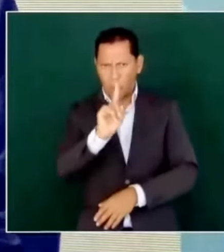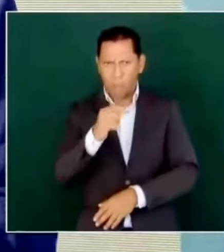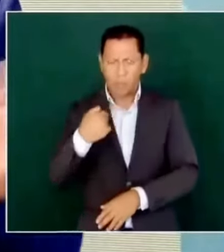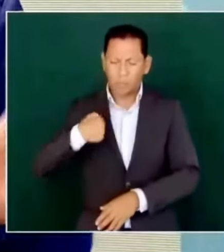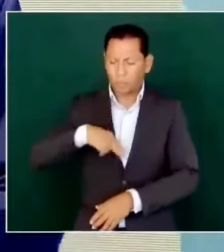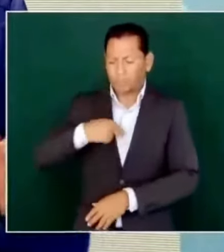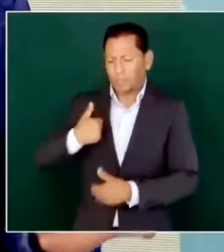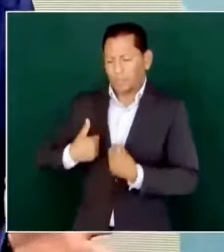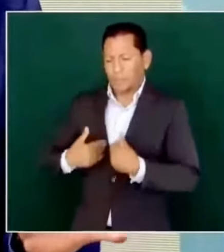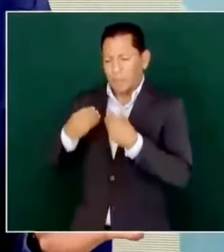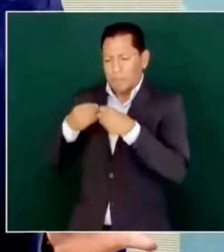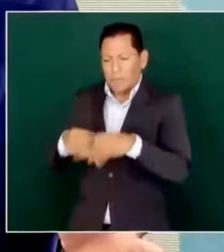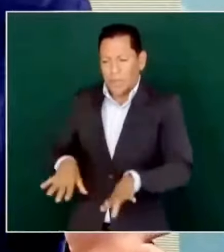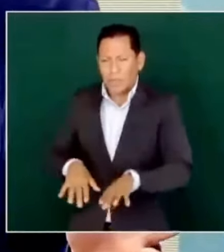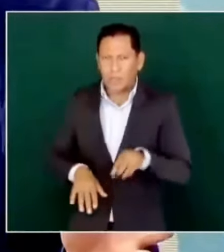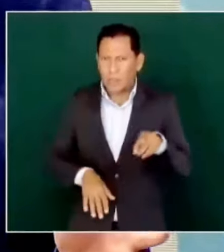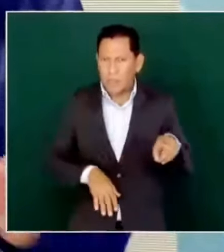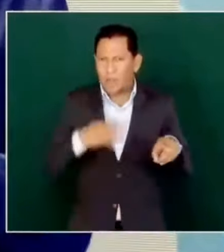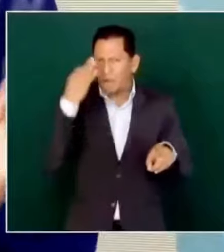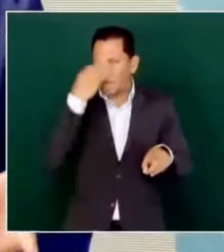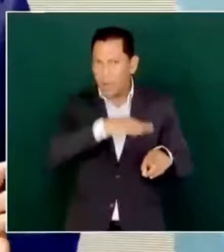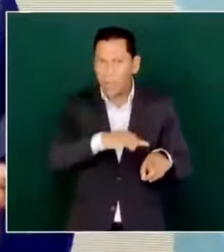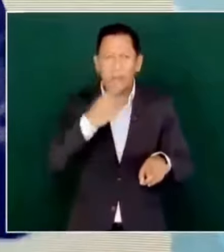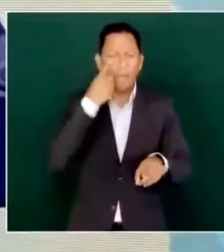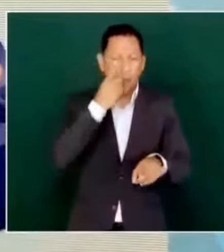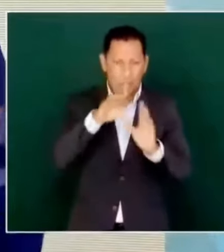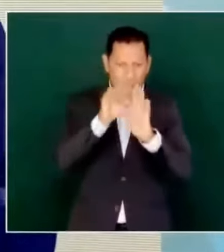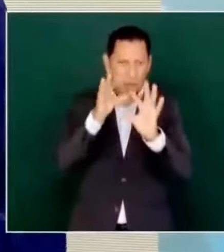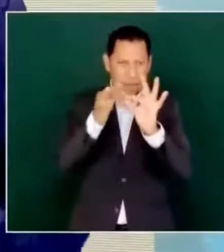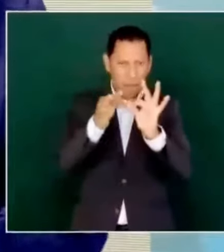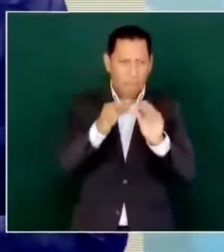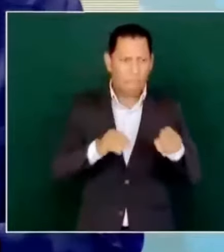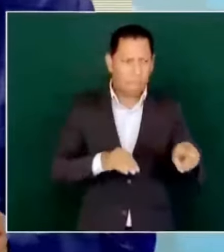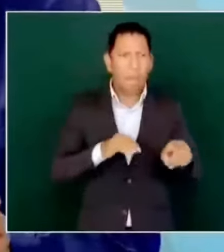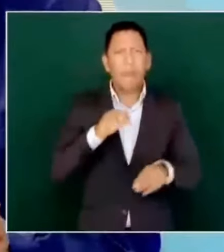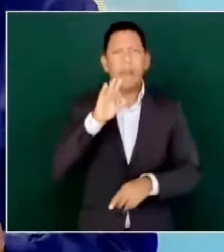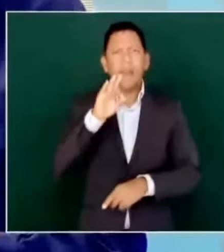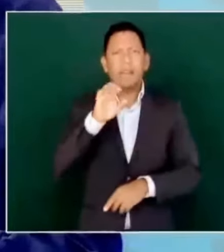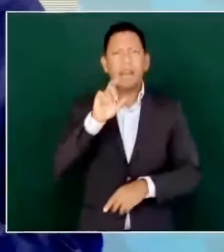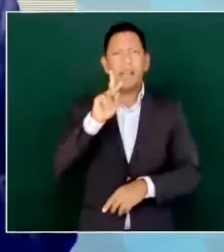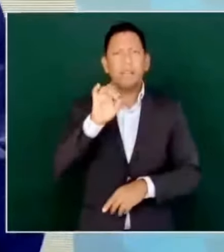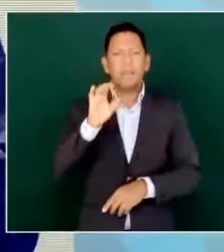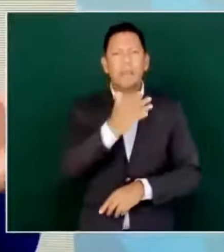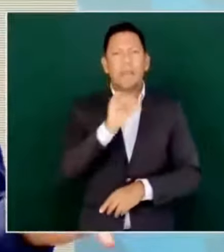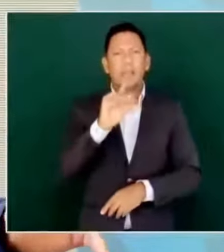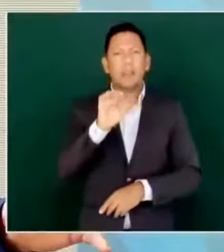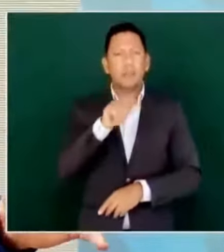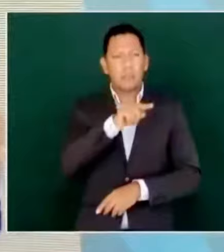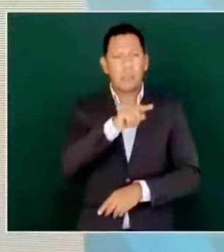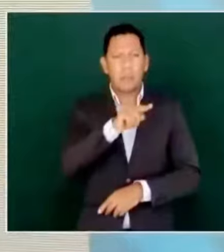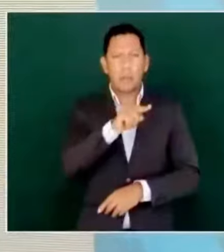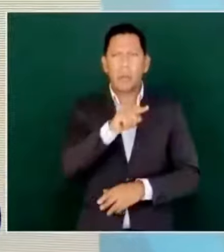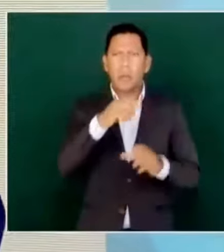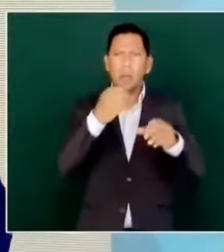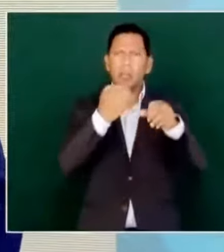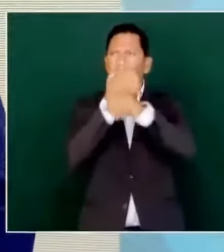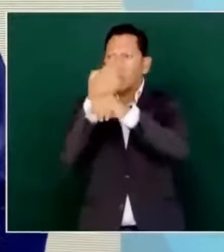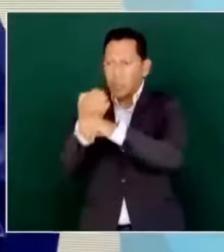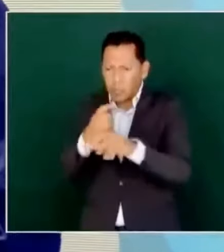Nada más les doy un dato, supuestamente Calderón gana en 16 estados